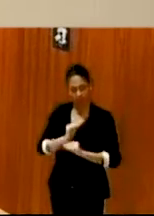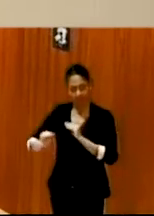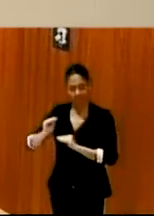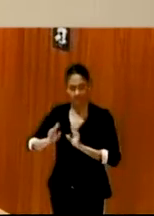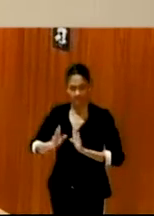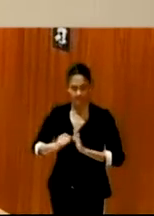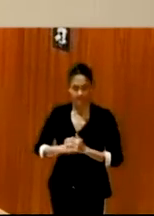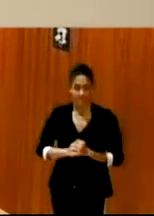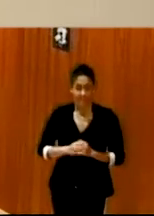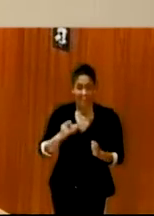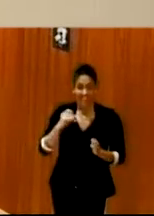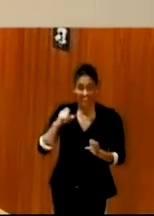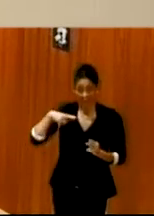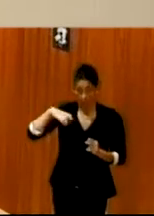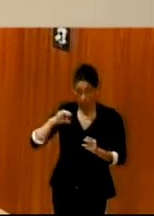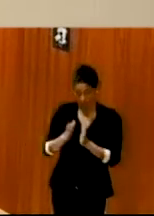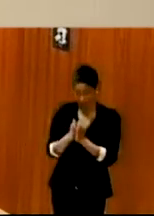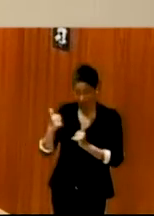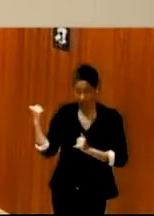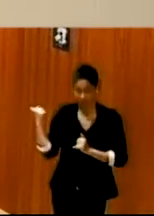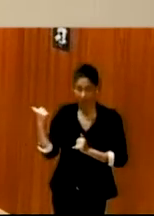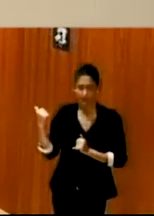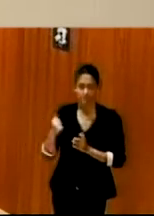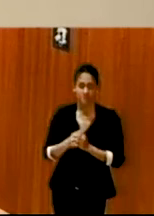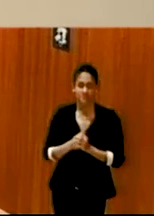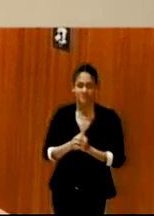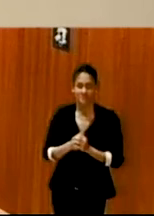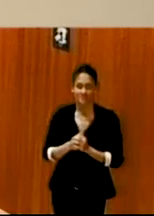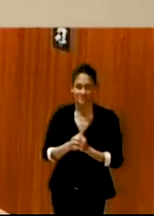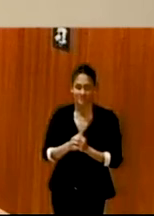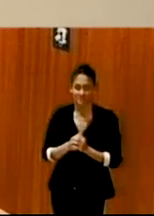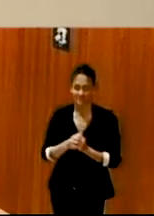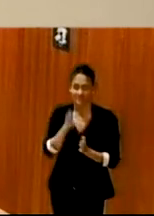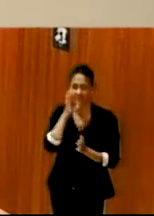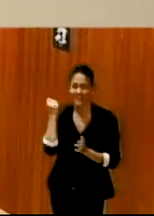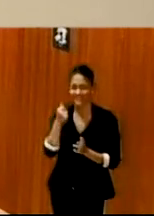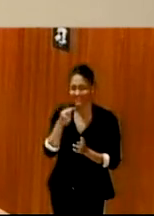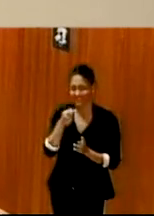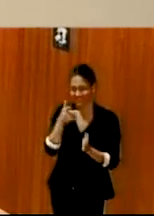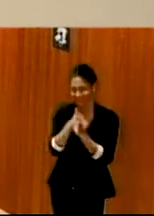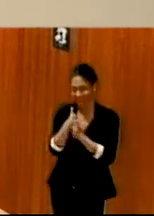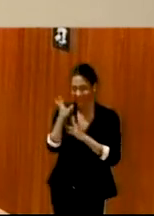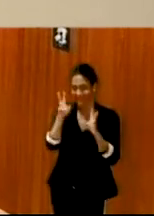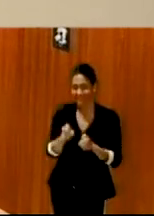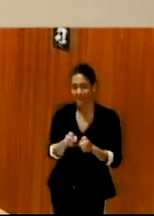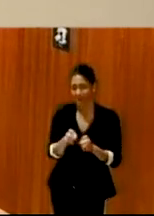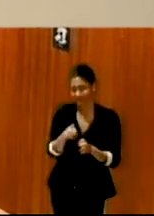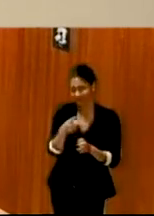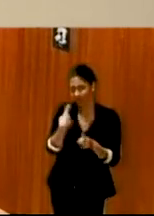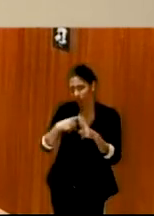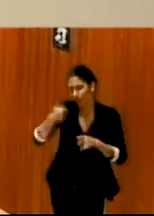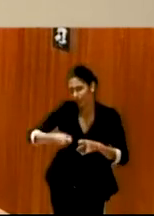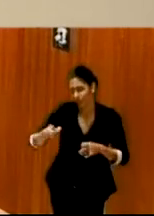me parece uno de los puntos más importantes de este festival y es por lo que a mí me enganchó